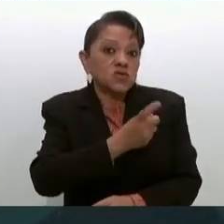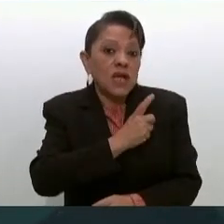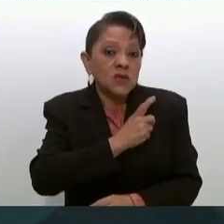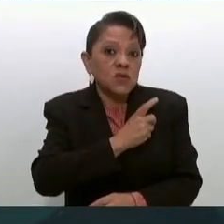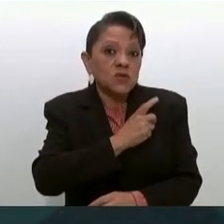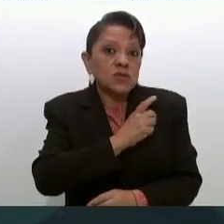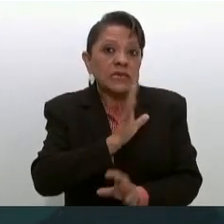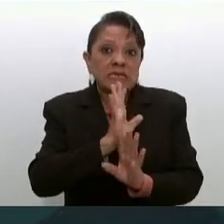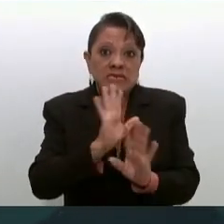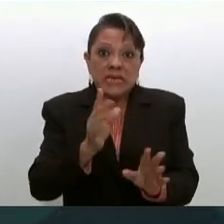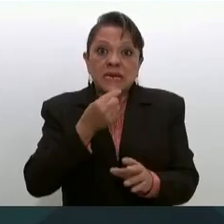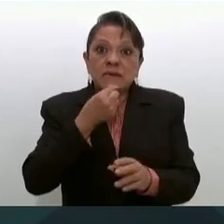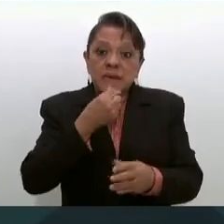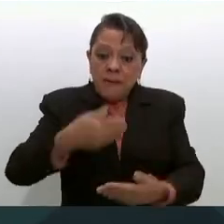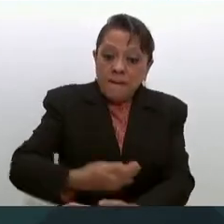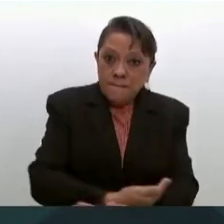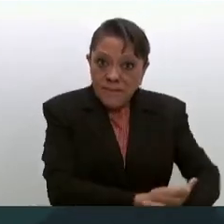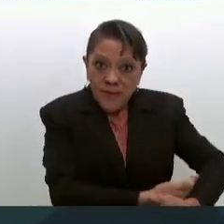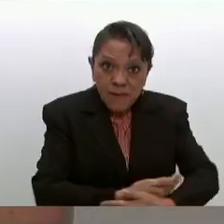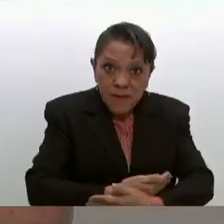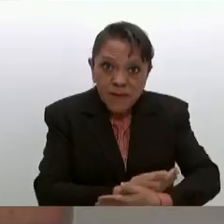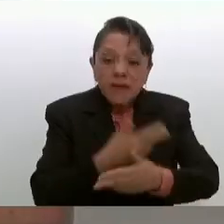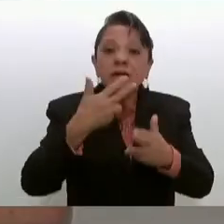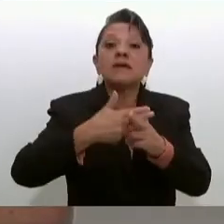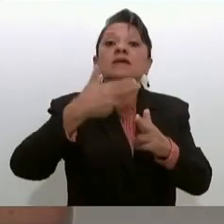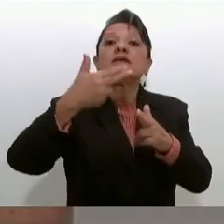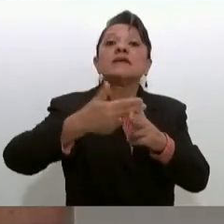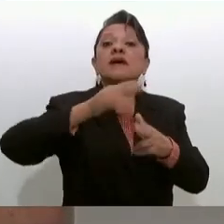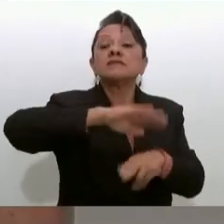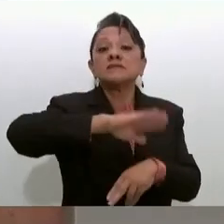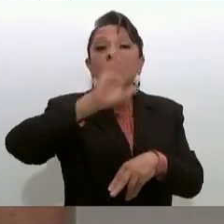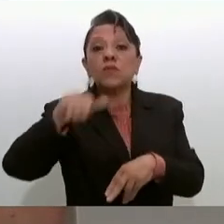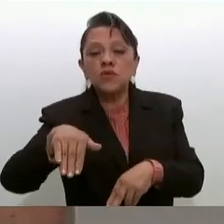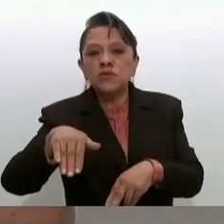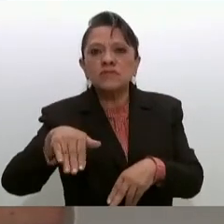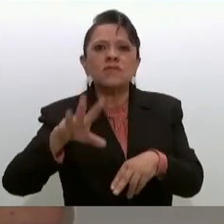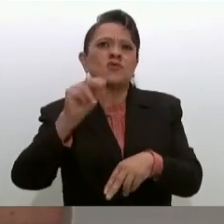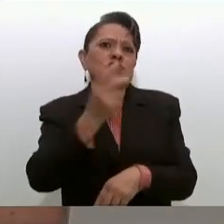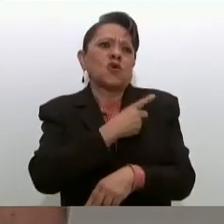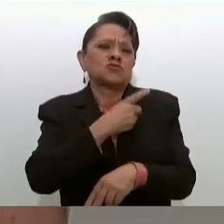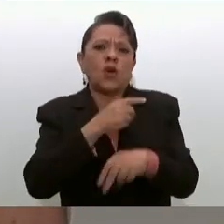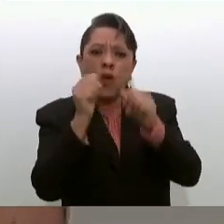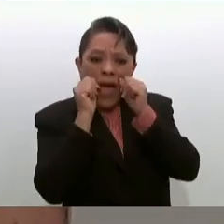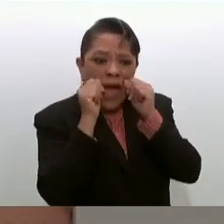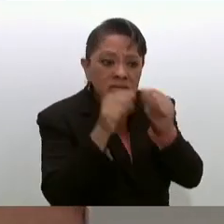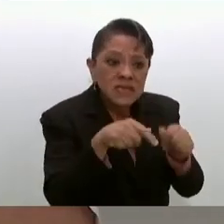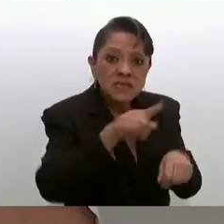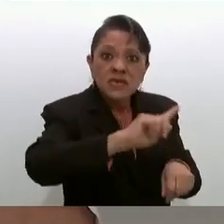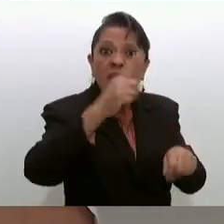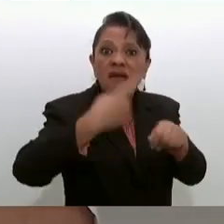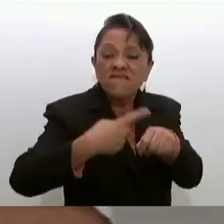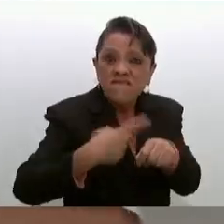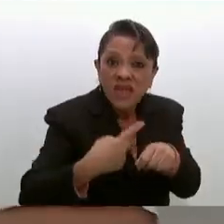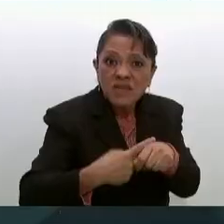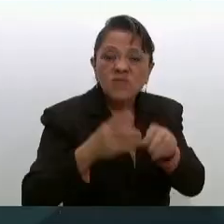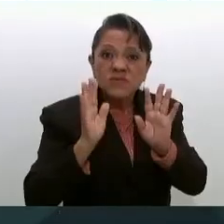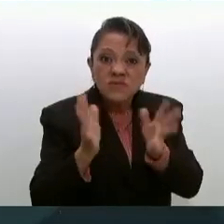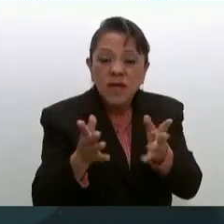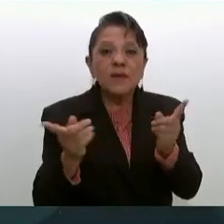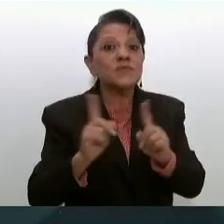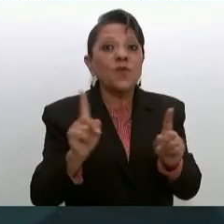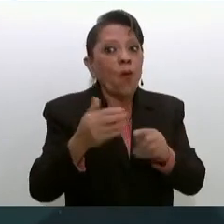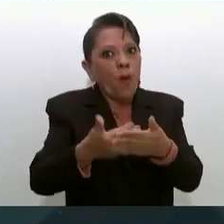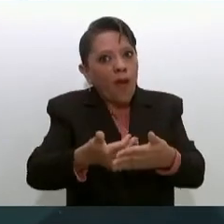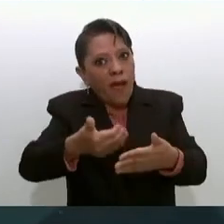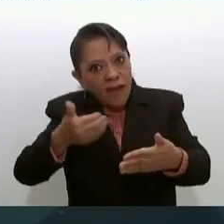nacemos hasta que fallecemos. No sólo la atención de enfermedades. Para lograr todo esto,